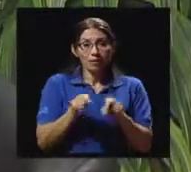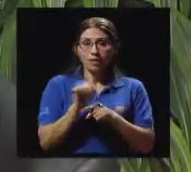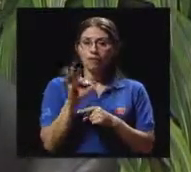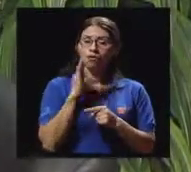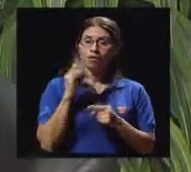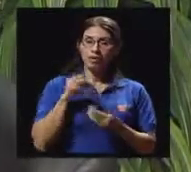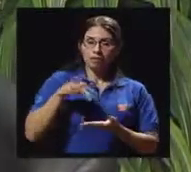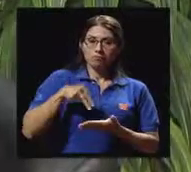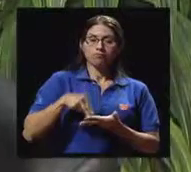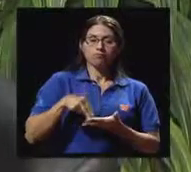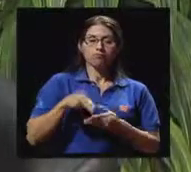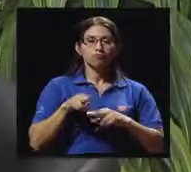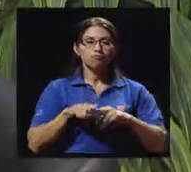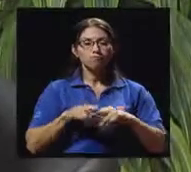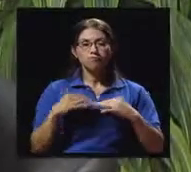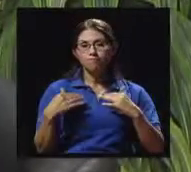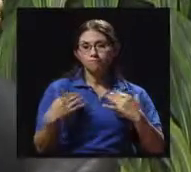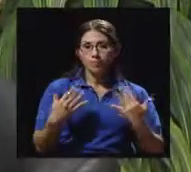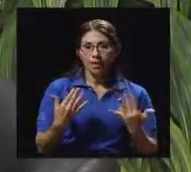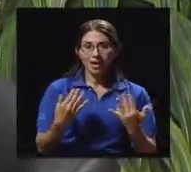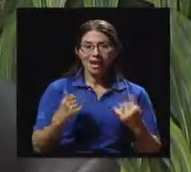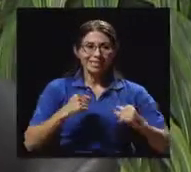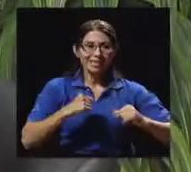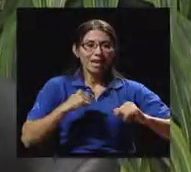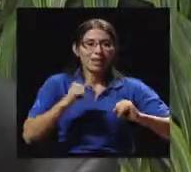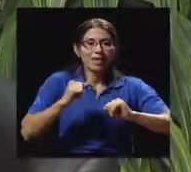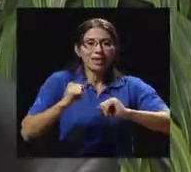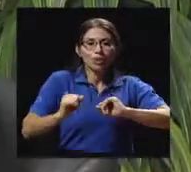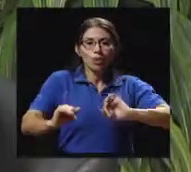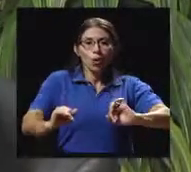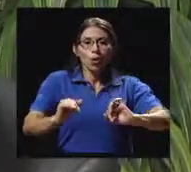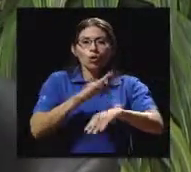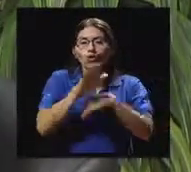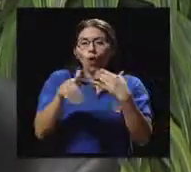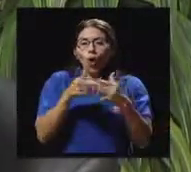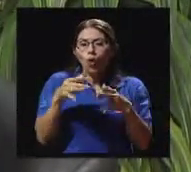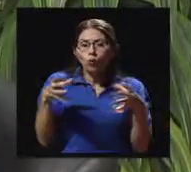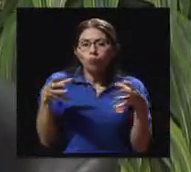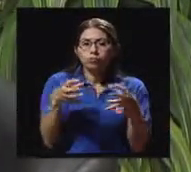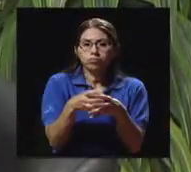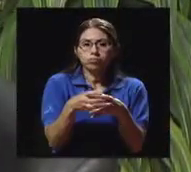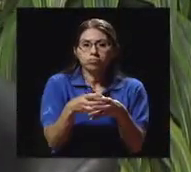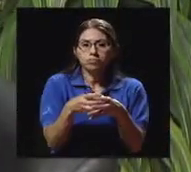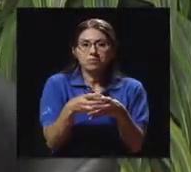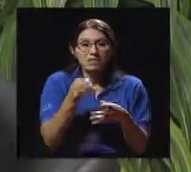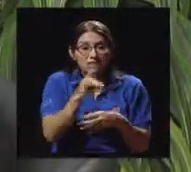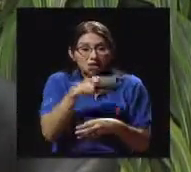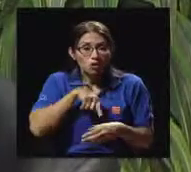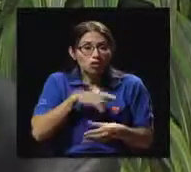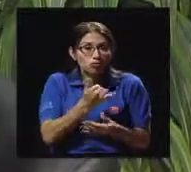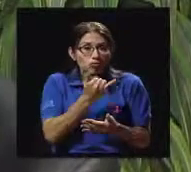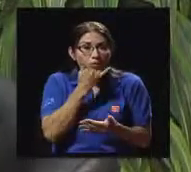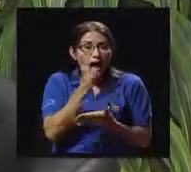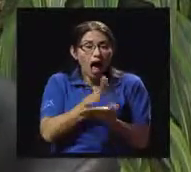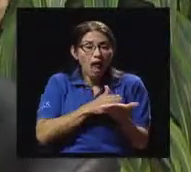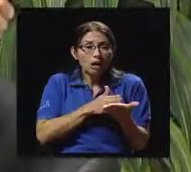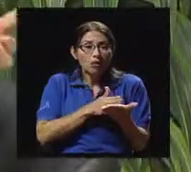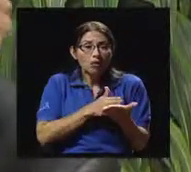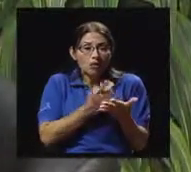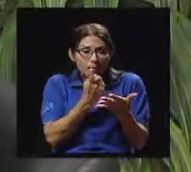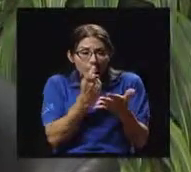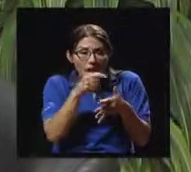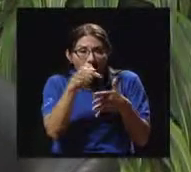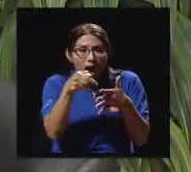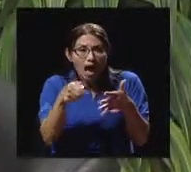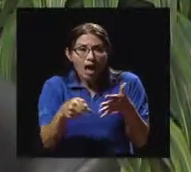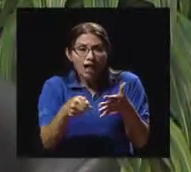Posturas, estiramientos, porque todo es un conjunto. Si no lo hacemos de esa forma, quizás esa misma